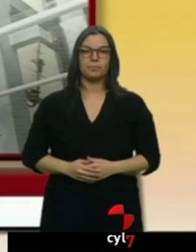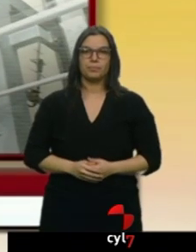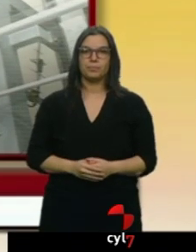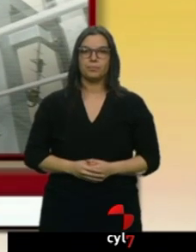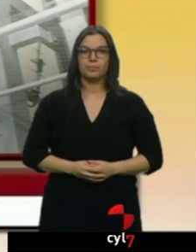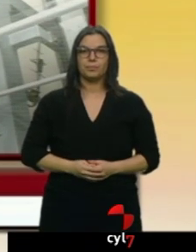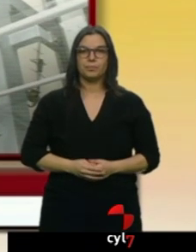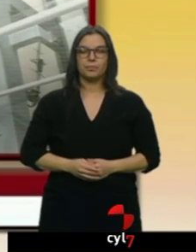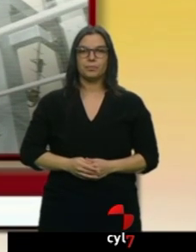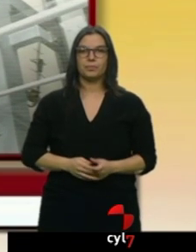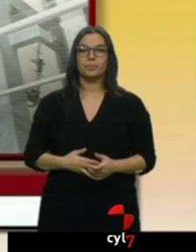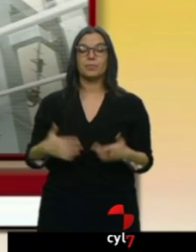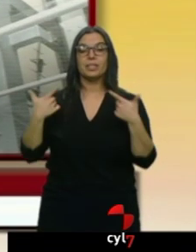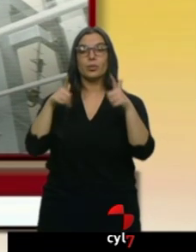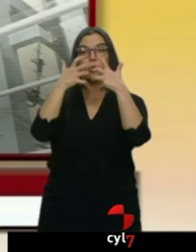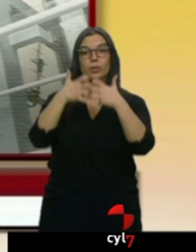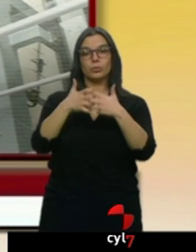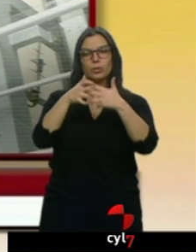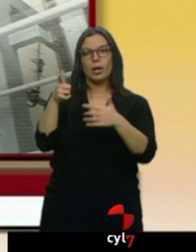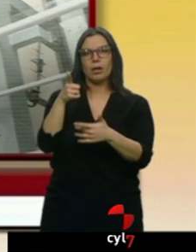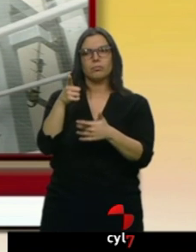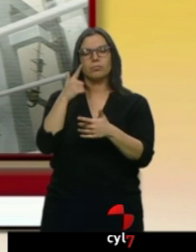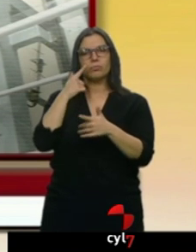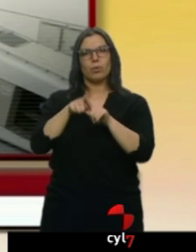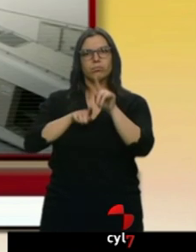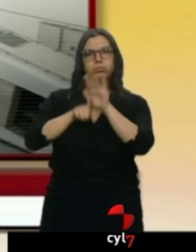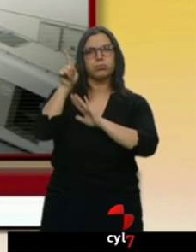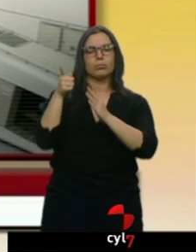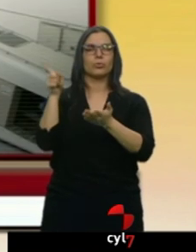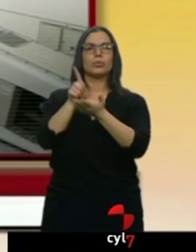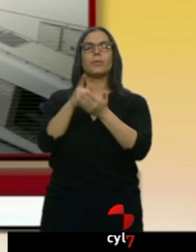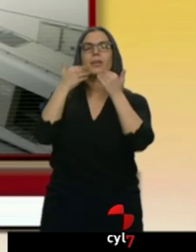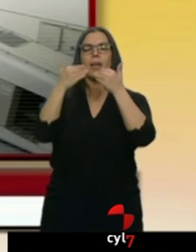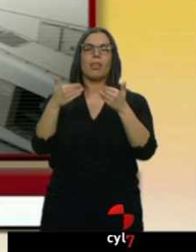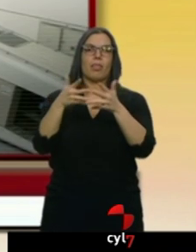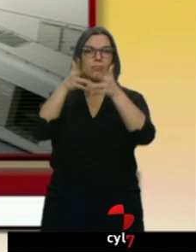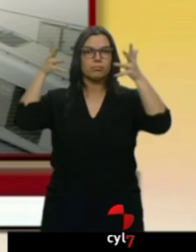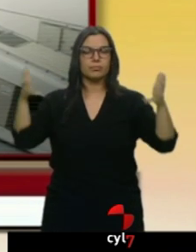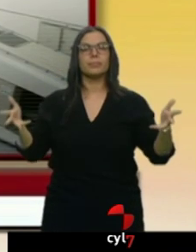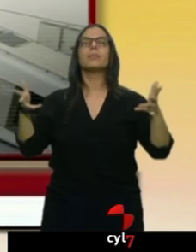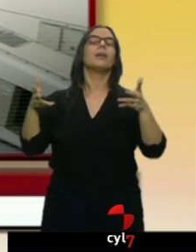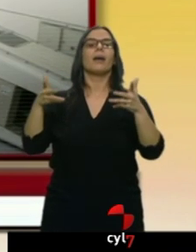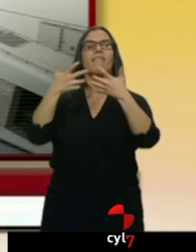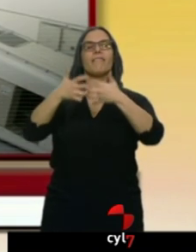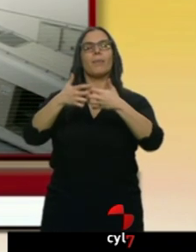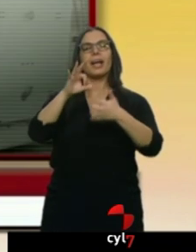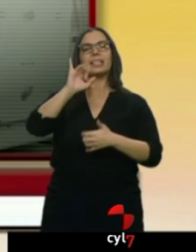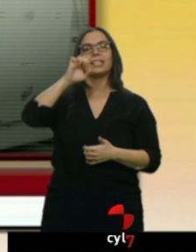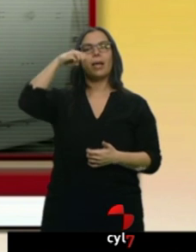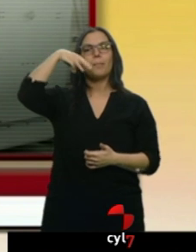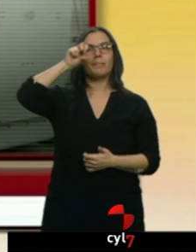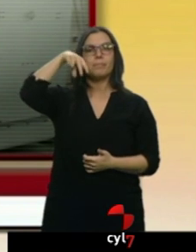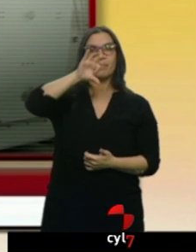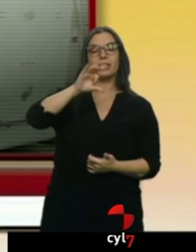El sector industrial experimenta un nuevo impulso gracias a la ampliación de la fábrica de Siemens Gamesa. El presidente de la Junta de Castilla y León, Juan Vicente